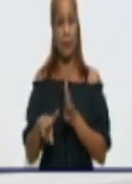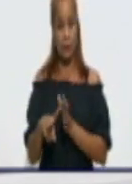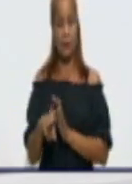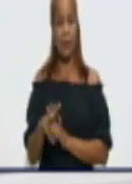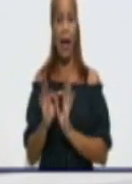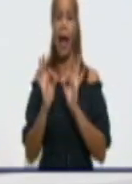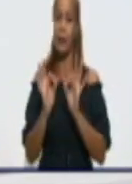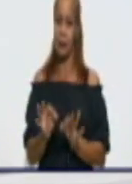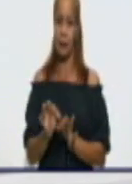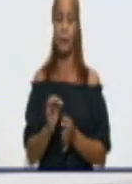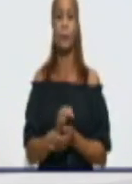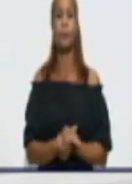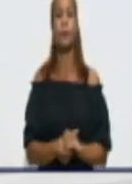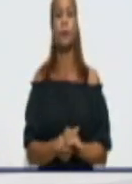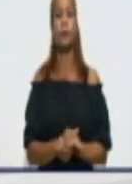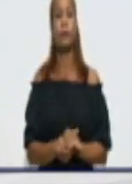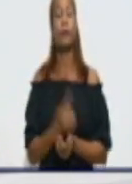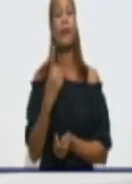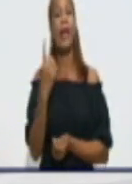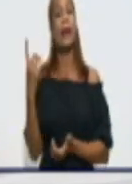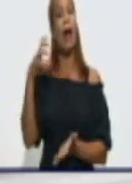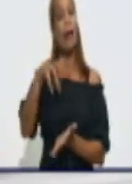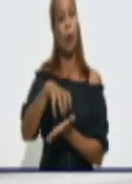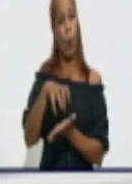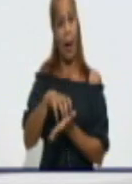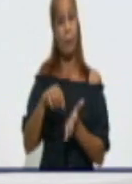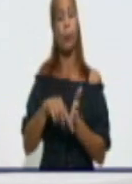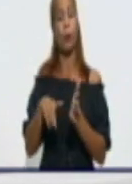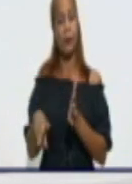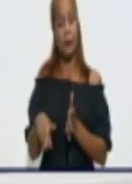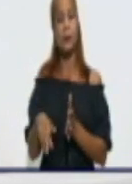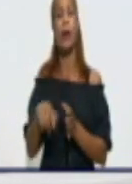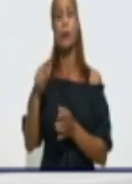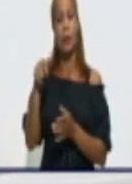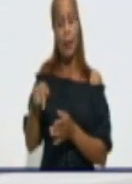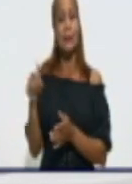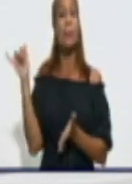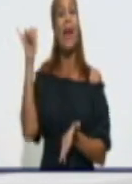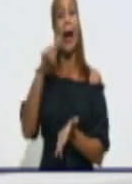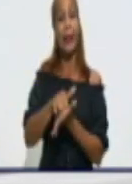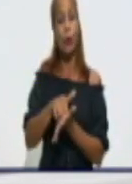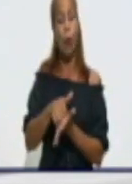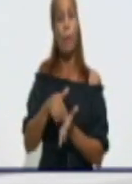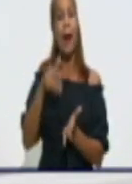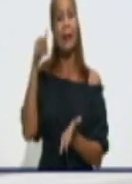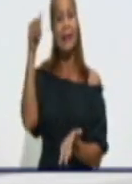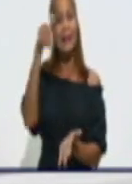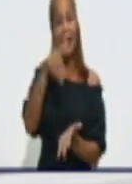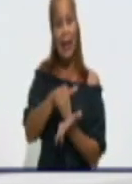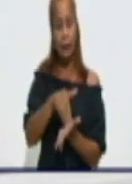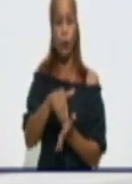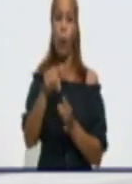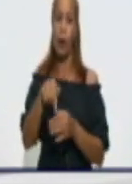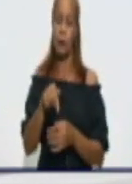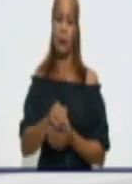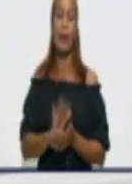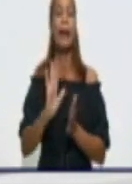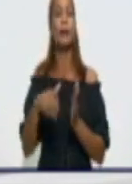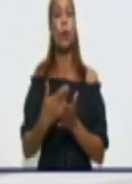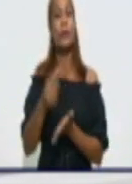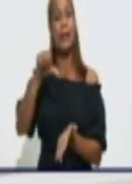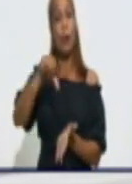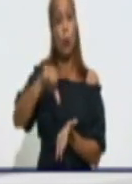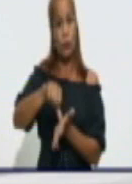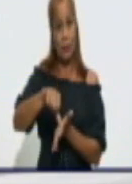destinados para este fin y el viajero va directo a ese centro. En el caso de nosotros, acá en Granma, los centros son